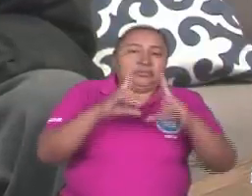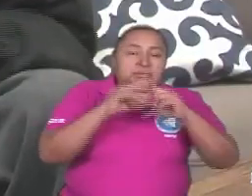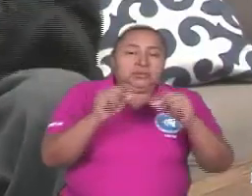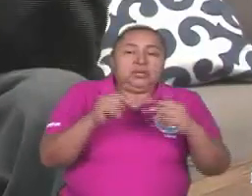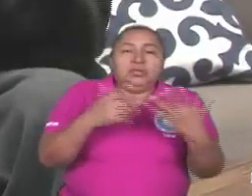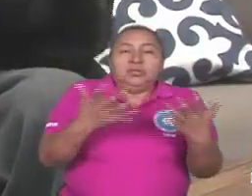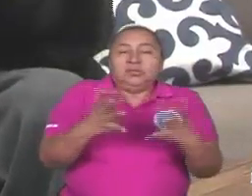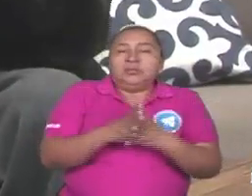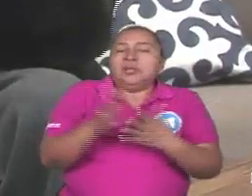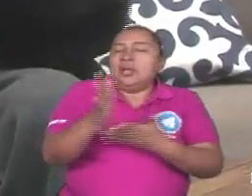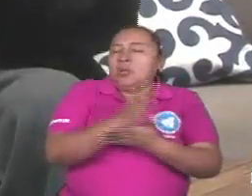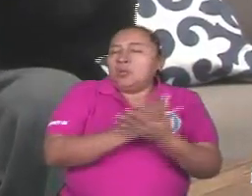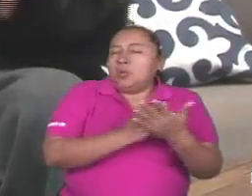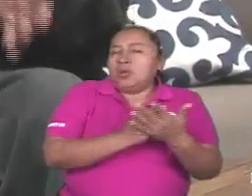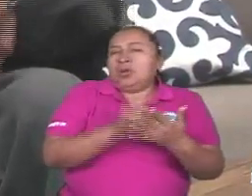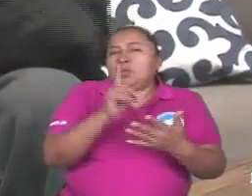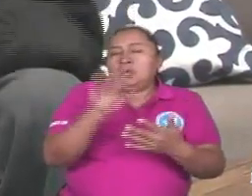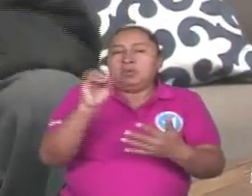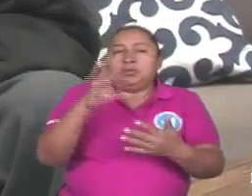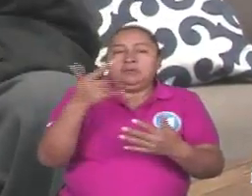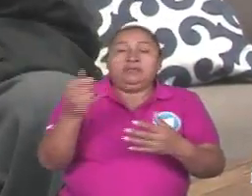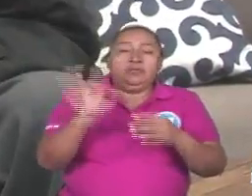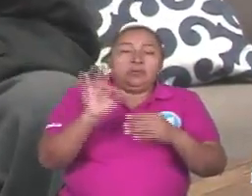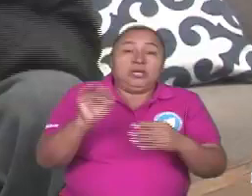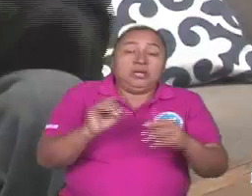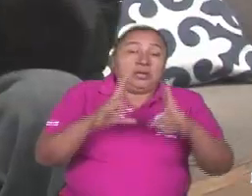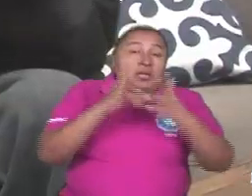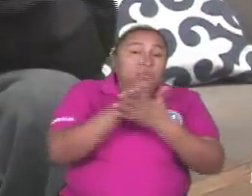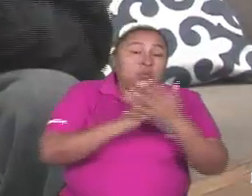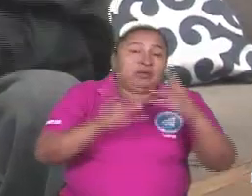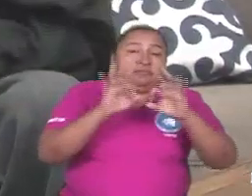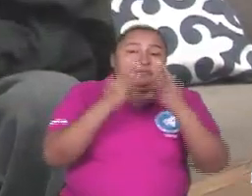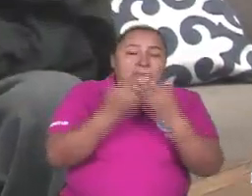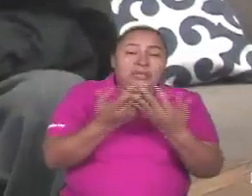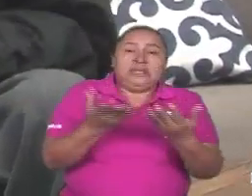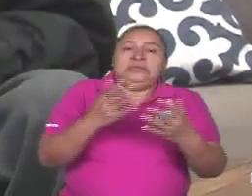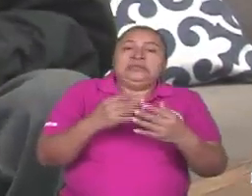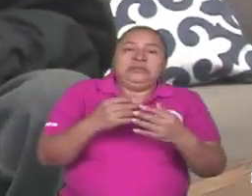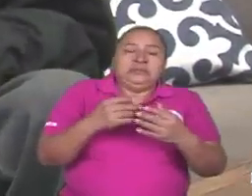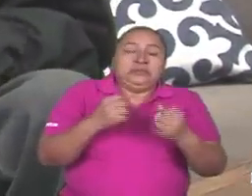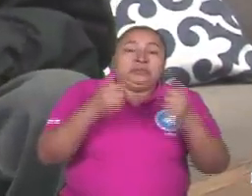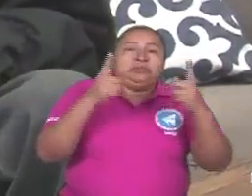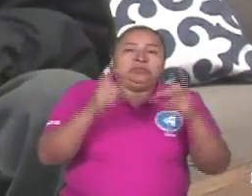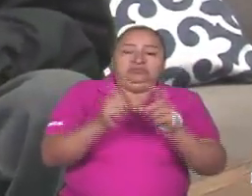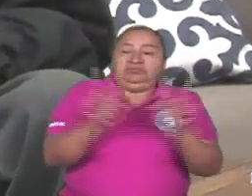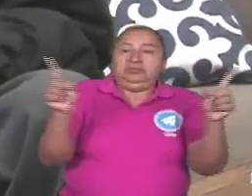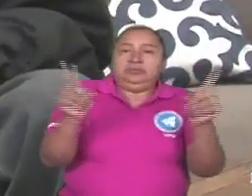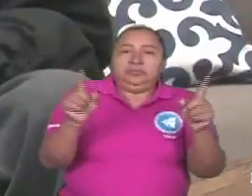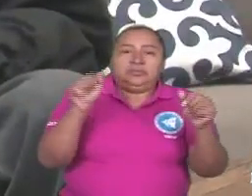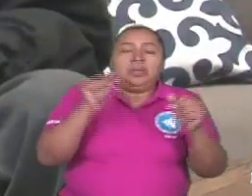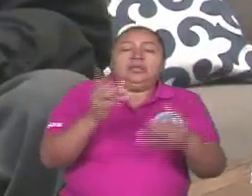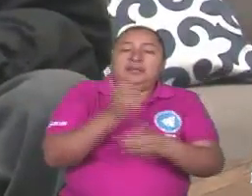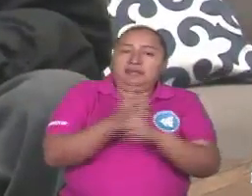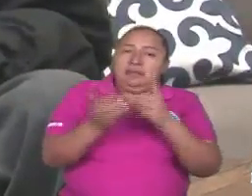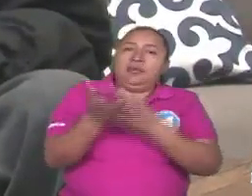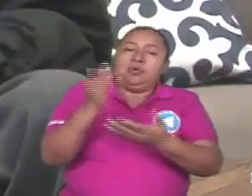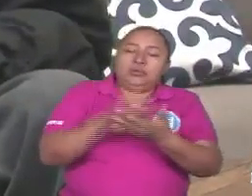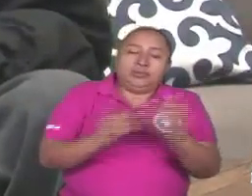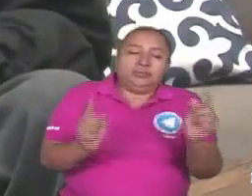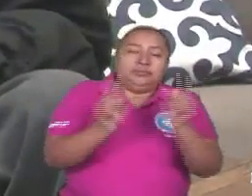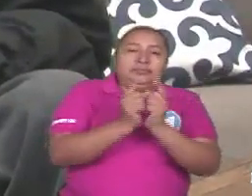Entonces, de alguna u otra forma, algunas familias se vieron sorprendidas. Hay que reconstruir ese diálogo. Y hay que ver que efectivamente